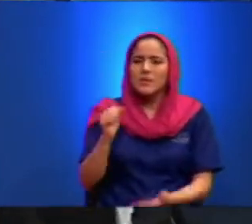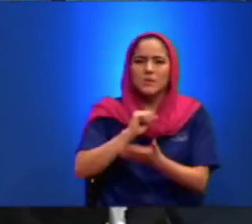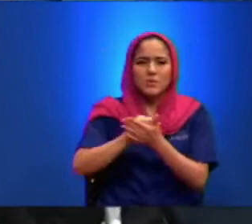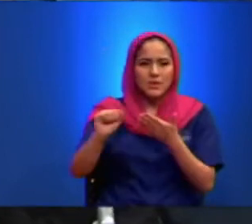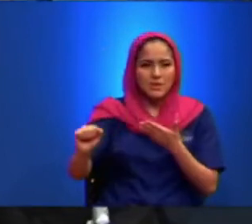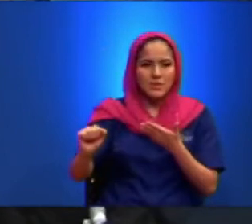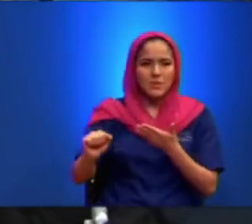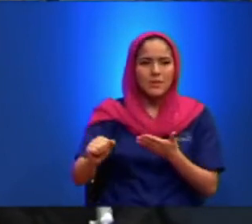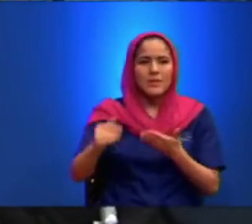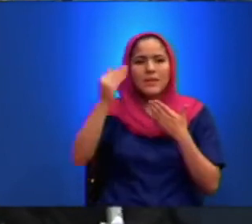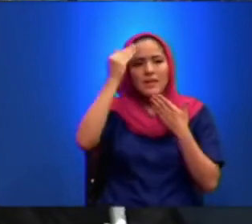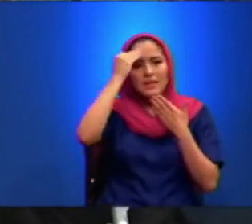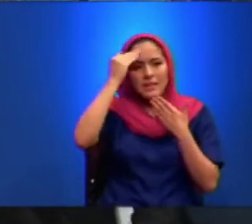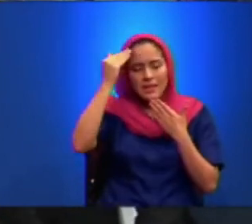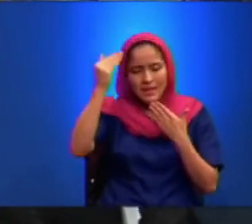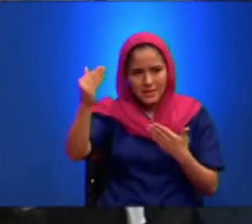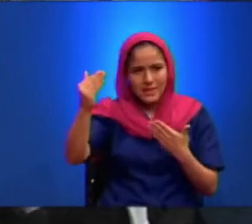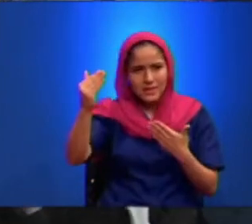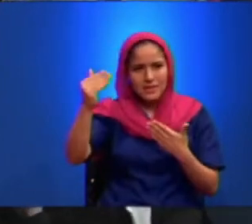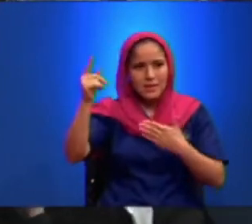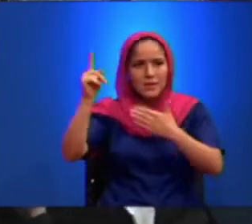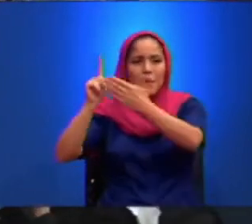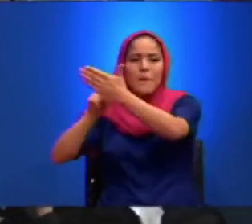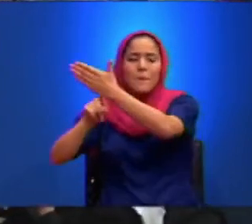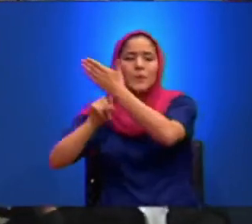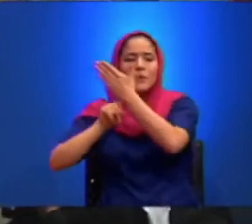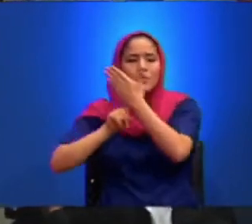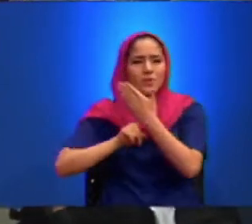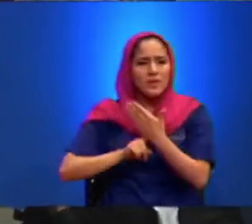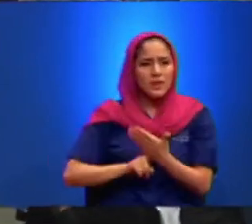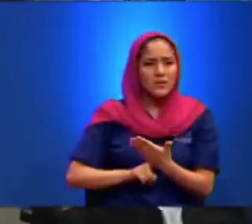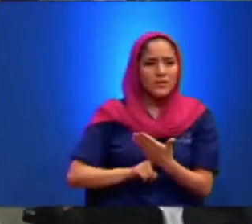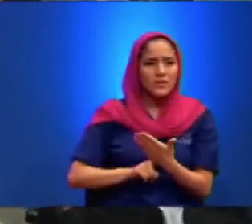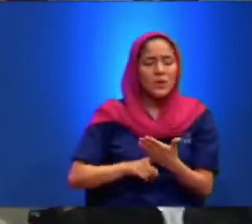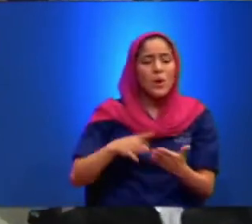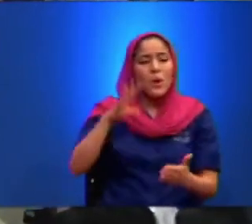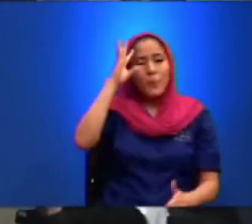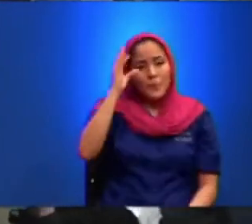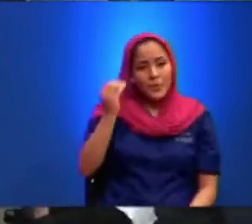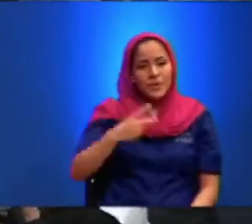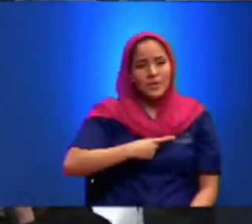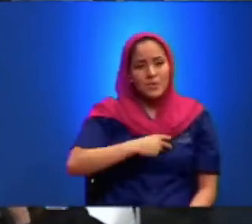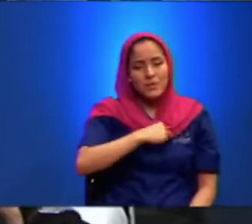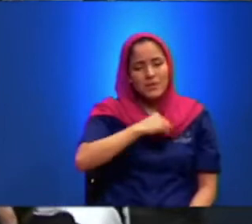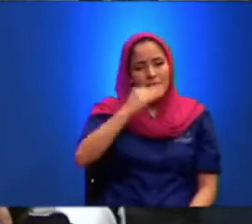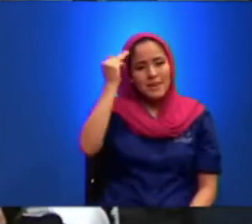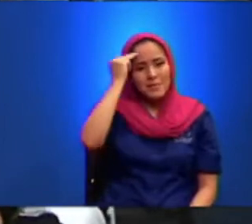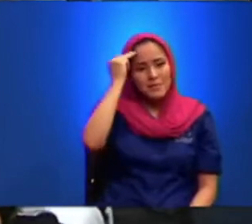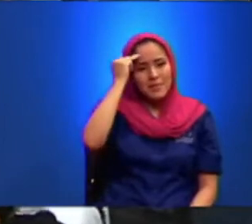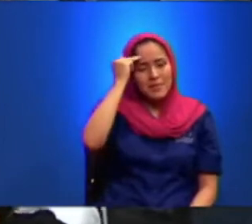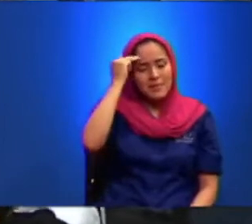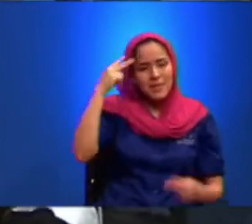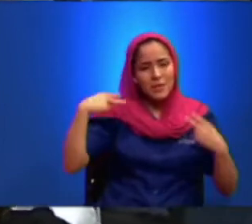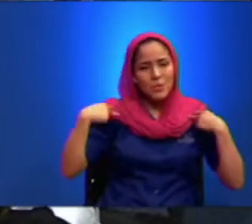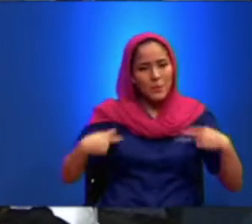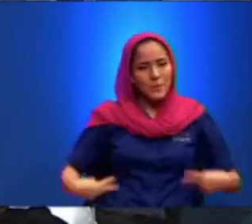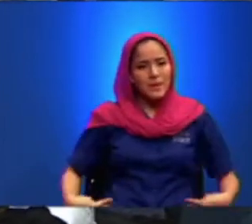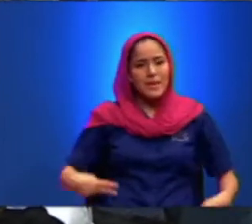Gracias Por Mostrarnos Esto Porque Nuestra Mente Humana Jamás